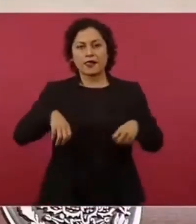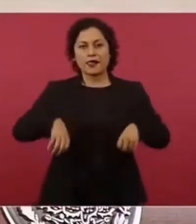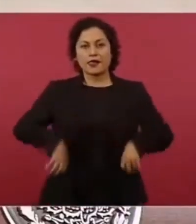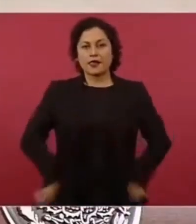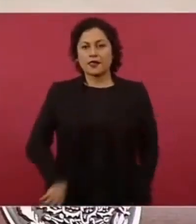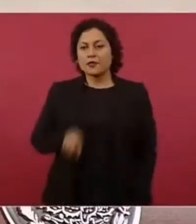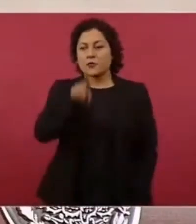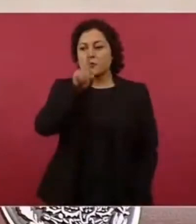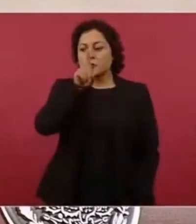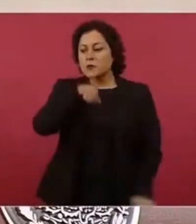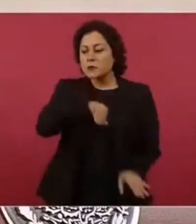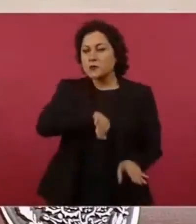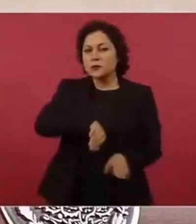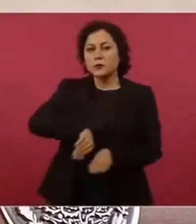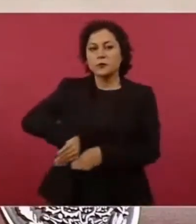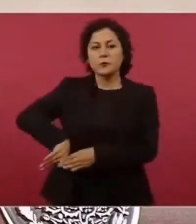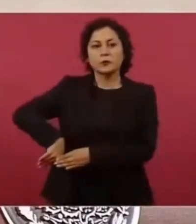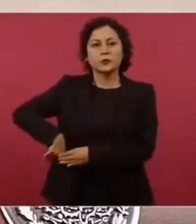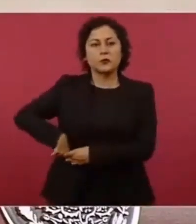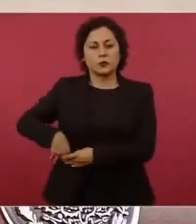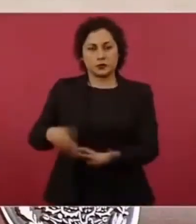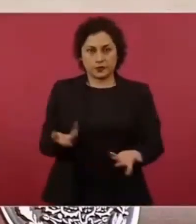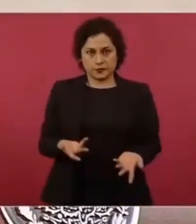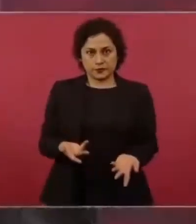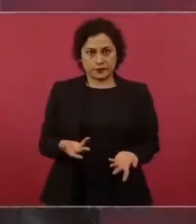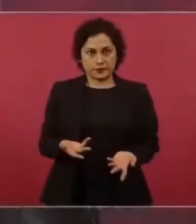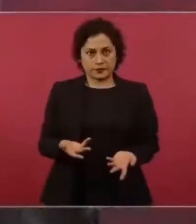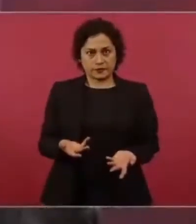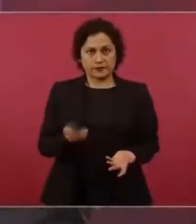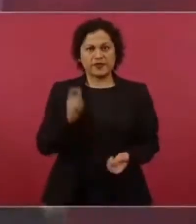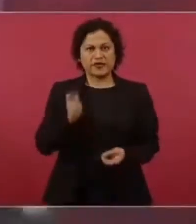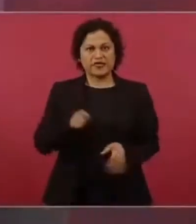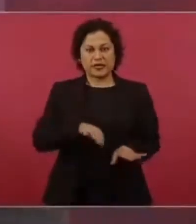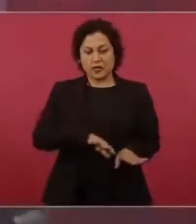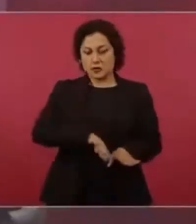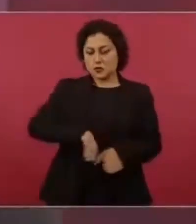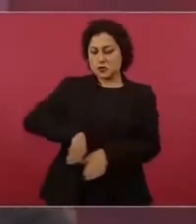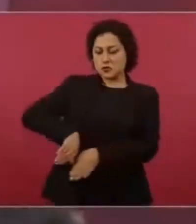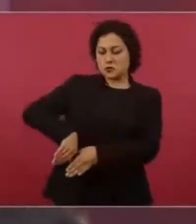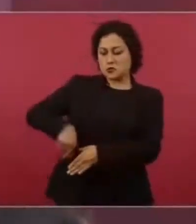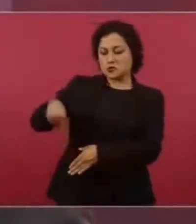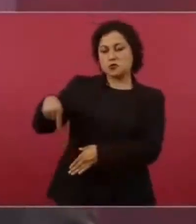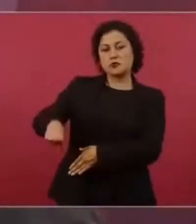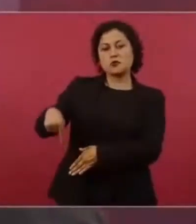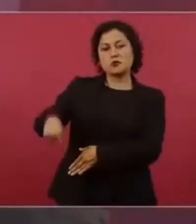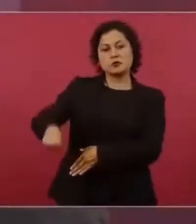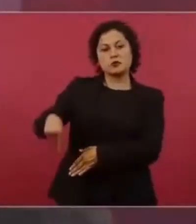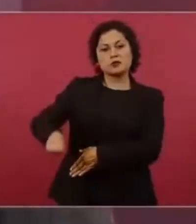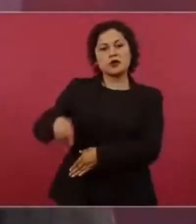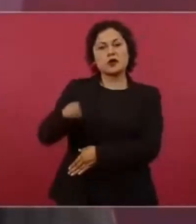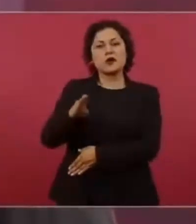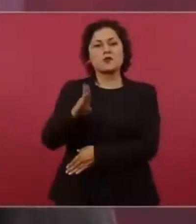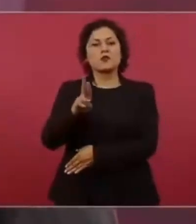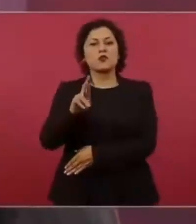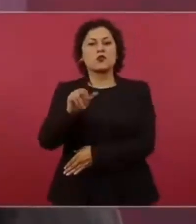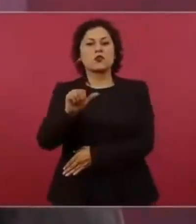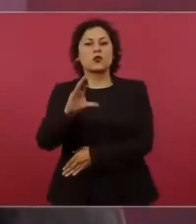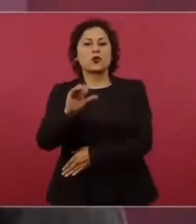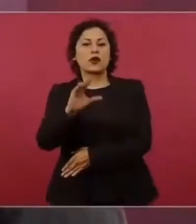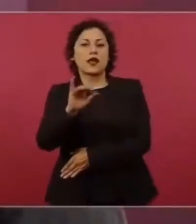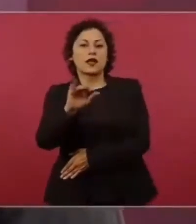se ayudara con un aparato burocrático. Por cierto,